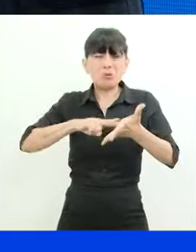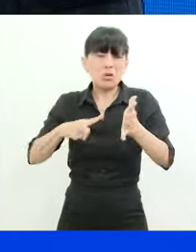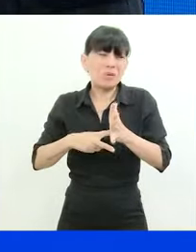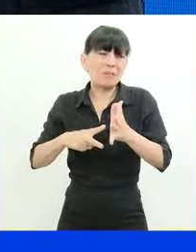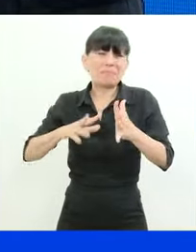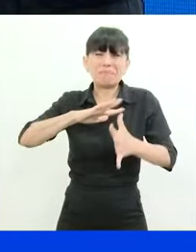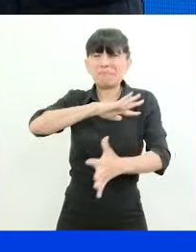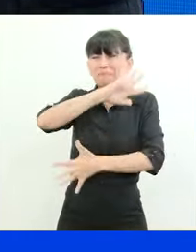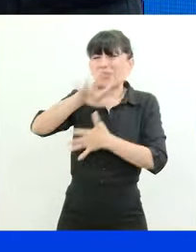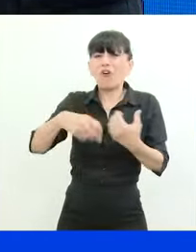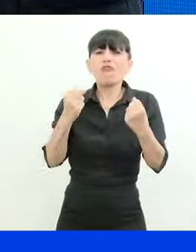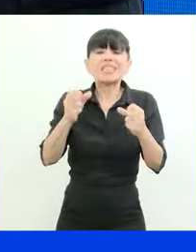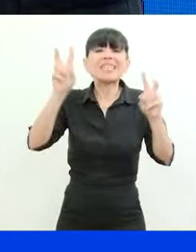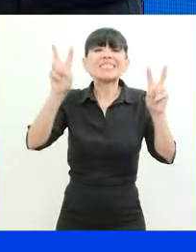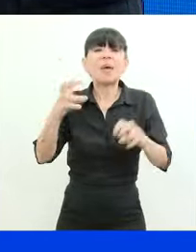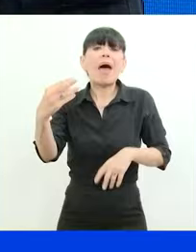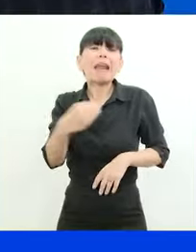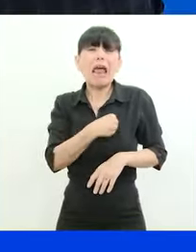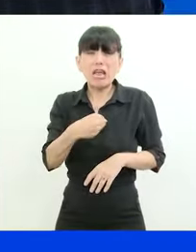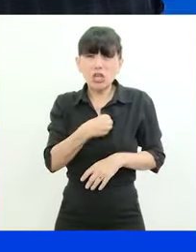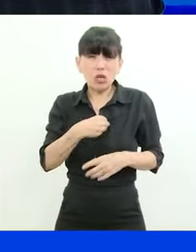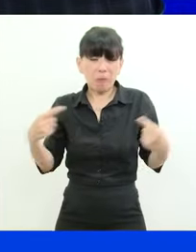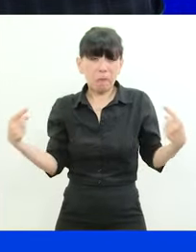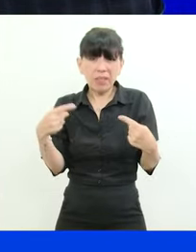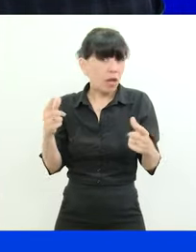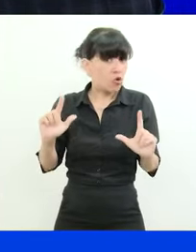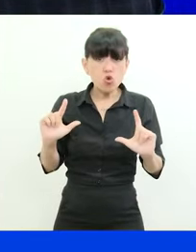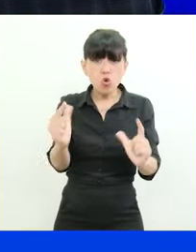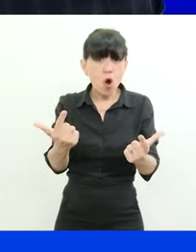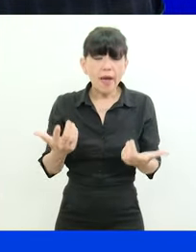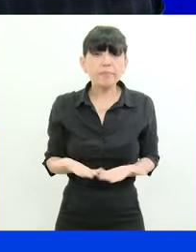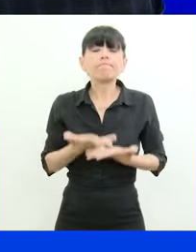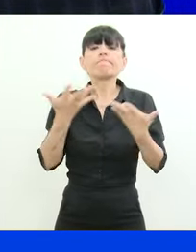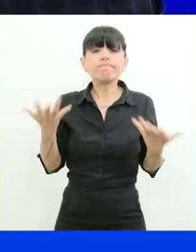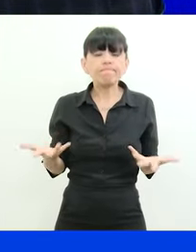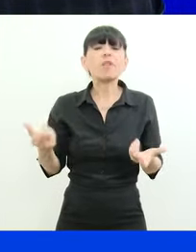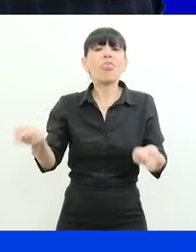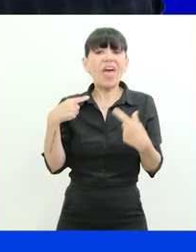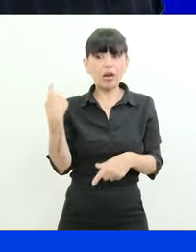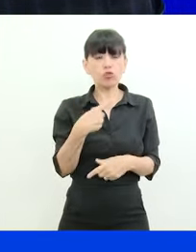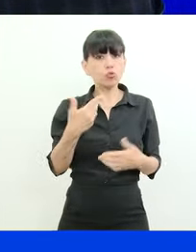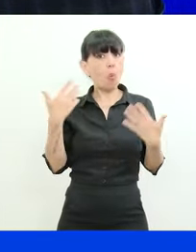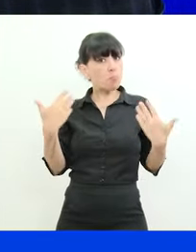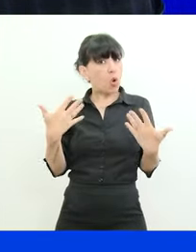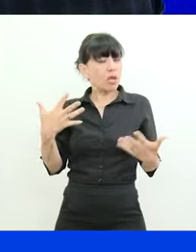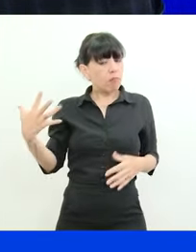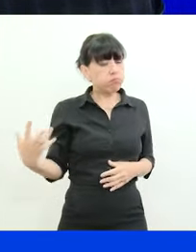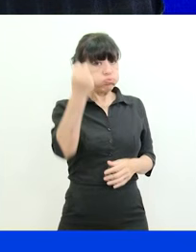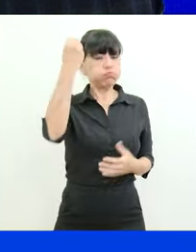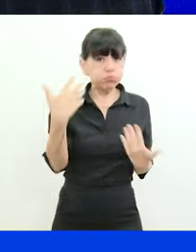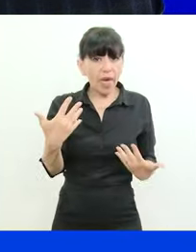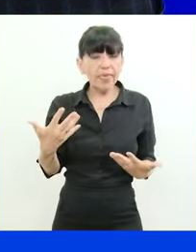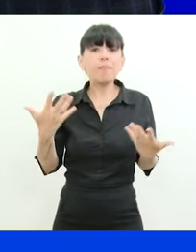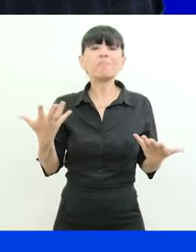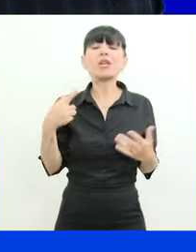fuertes de carácter religioso y eso nos da una enorme oportunidad ahora necesitamos ponernos de